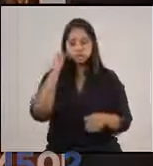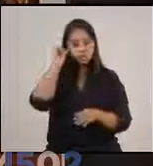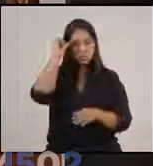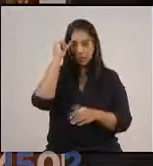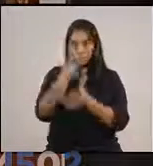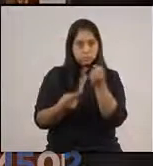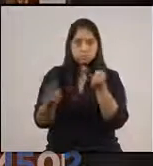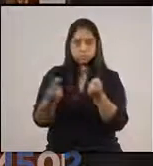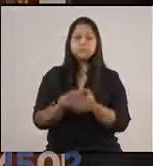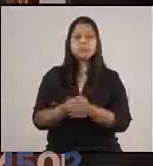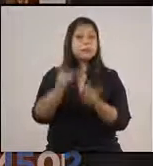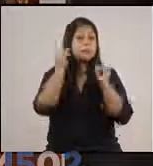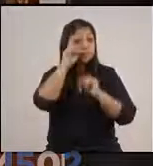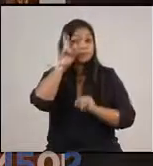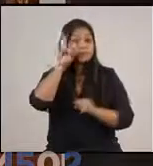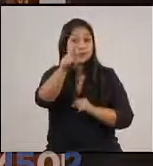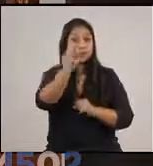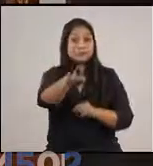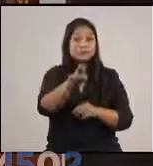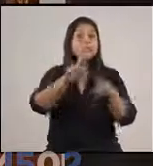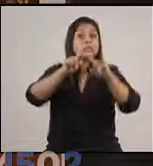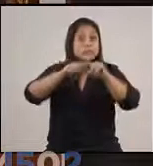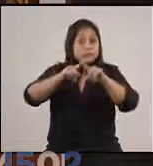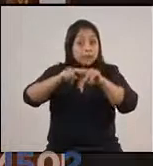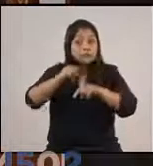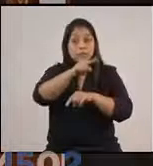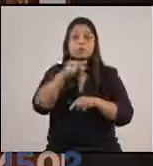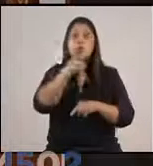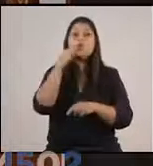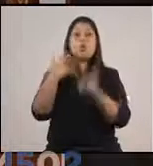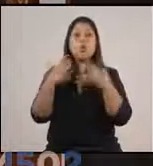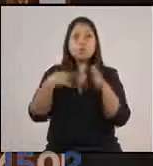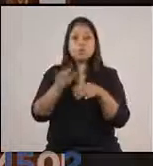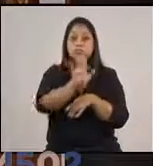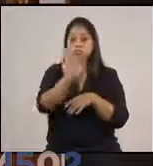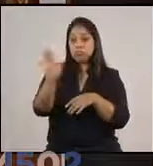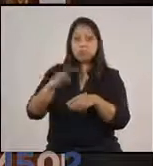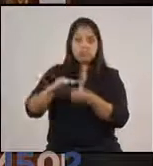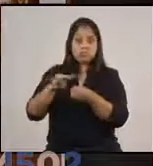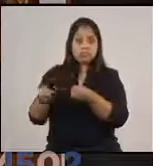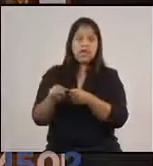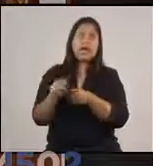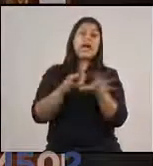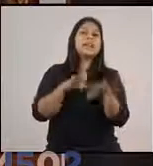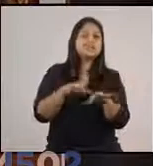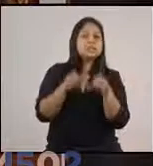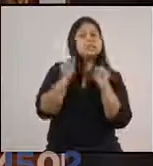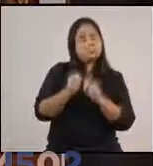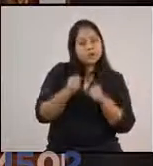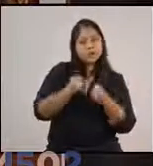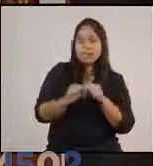Recuerden que dependiendo del color de la alerta de su municipio, así son las actividades que se pueden o no realizar.